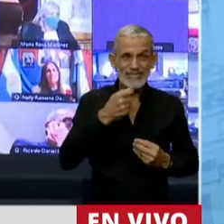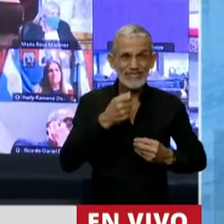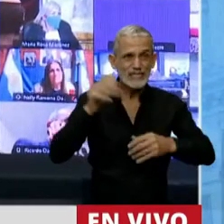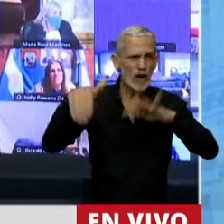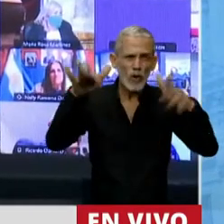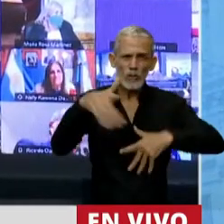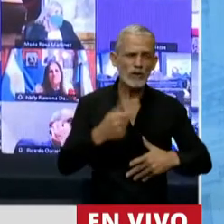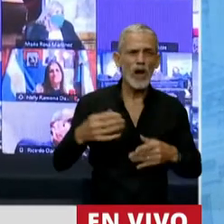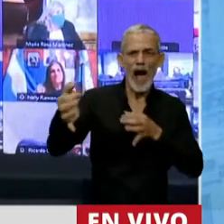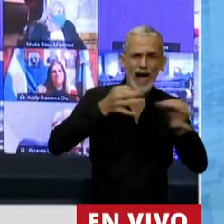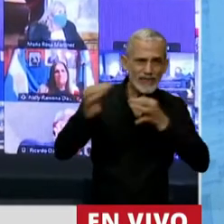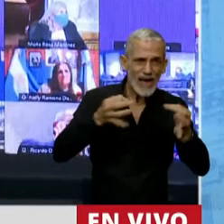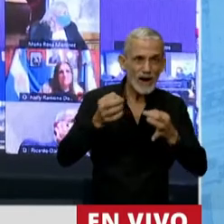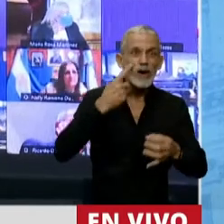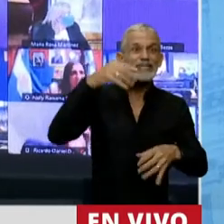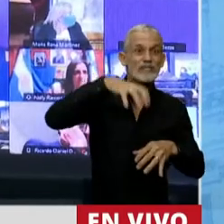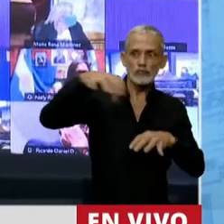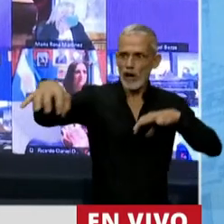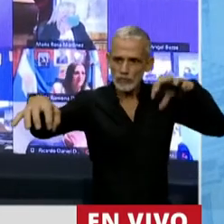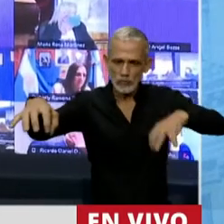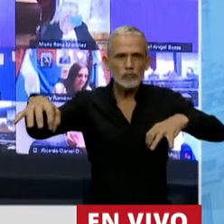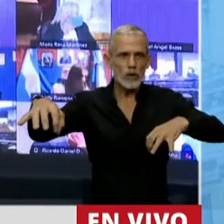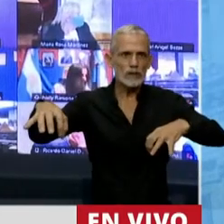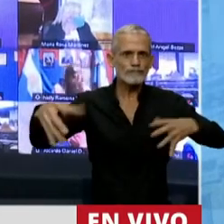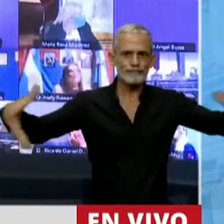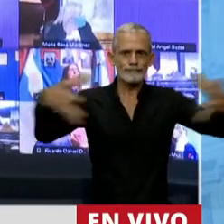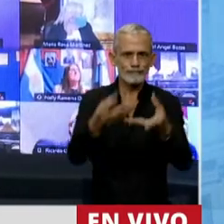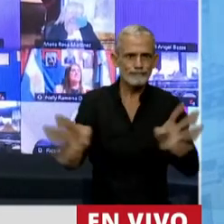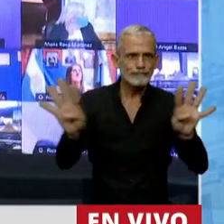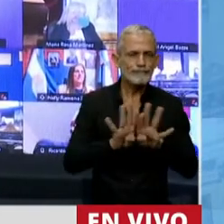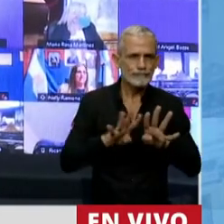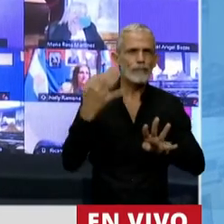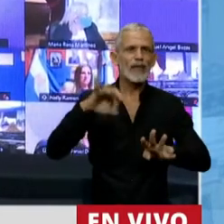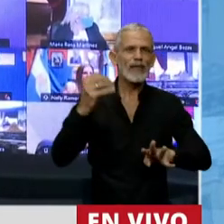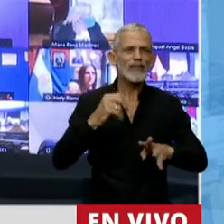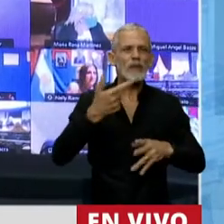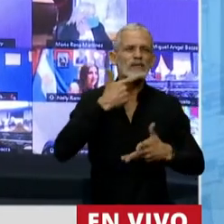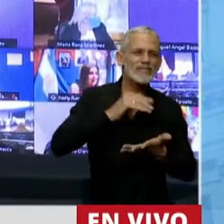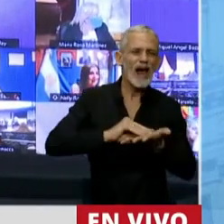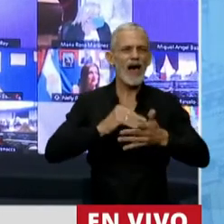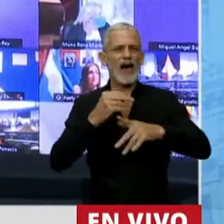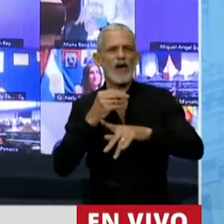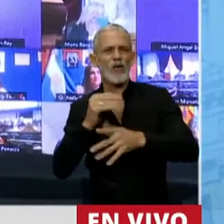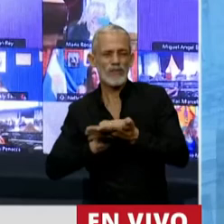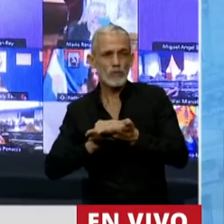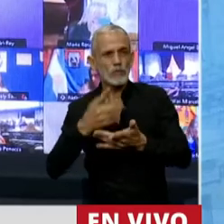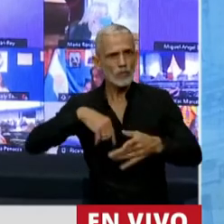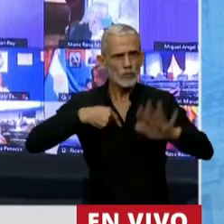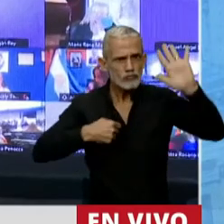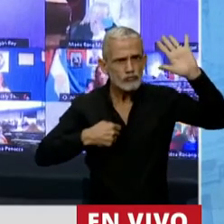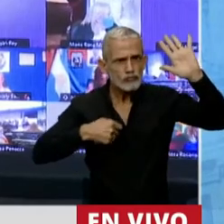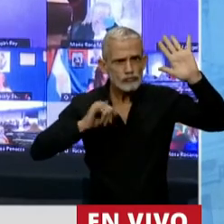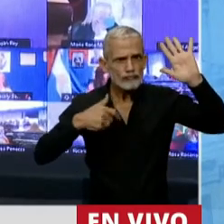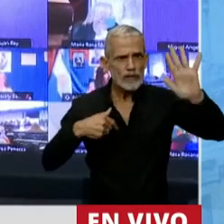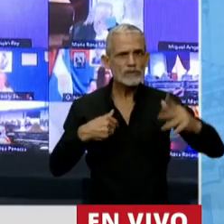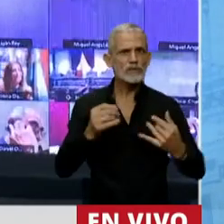convocatoria al diálogo sea institucional, que la convocatoria al diálogo sea a través de las cámaras, nos van a encontrar a nosotros como una